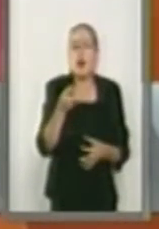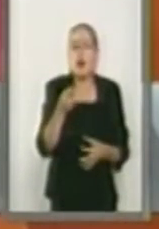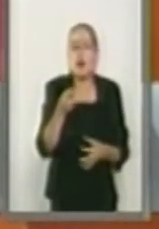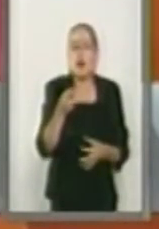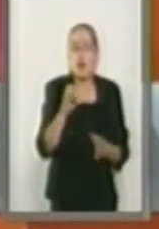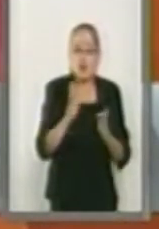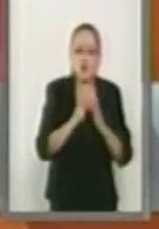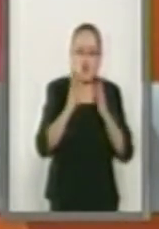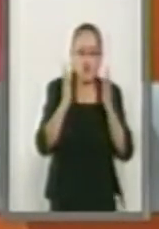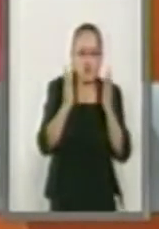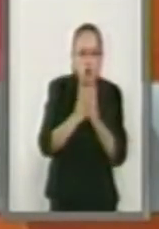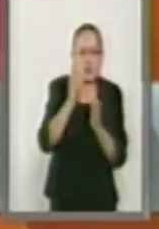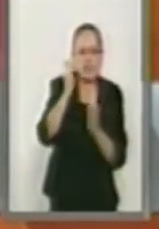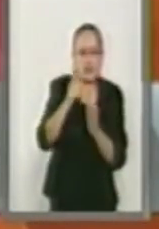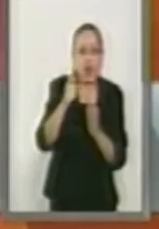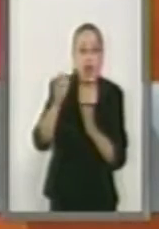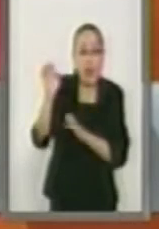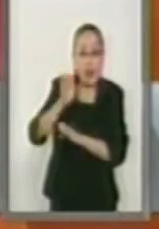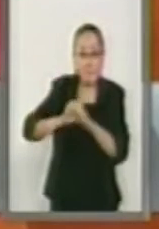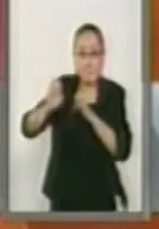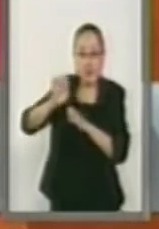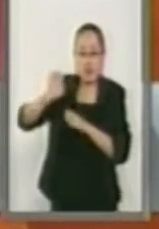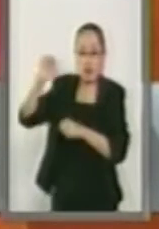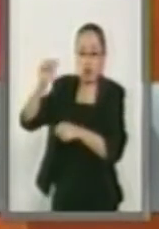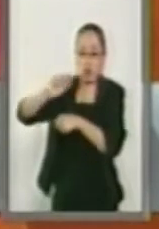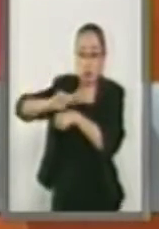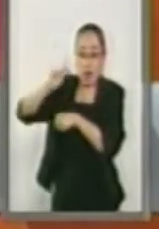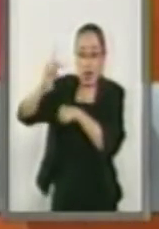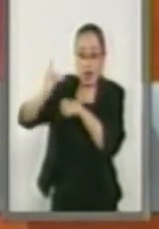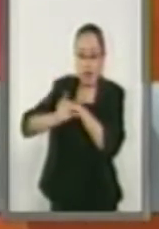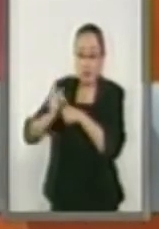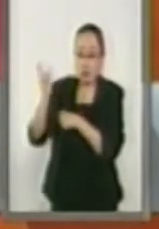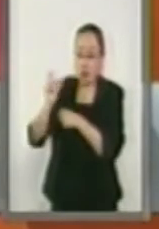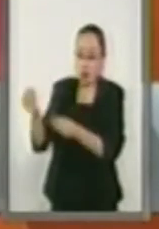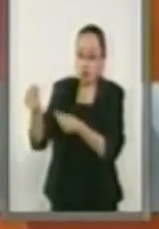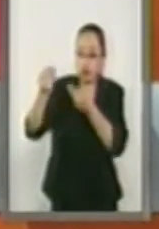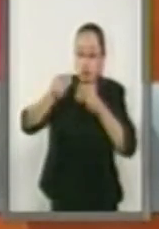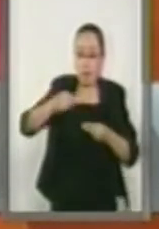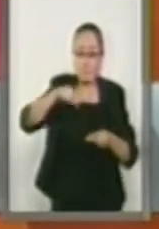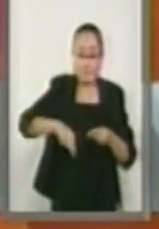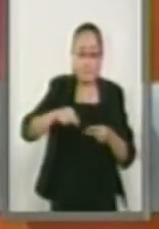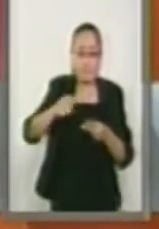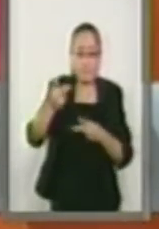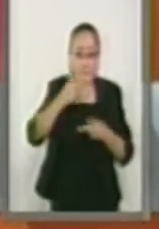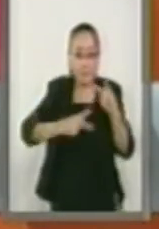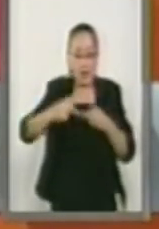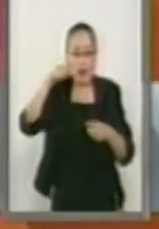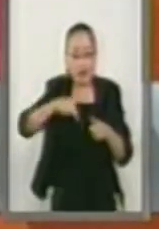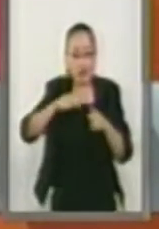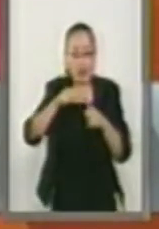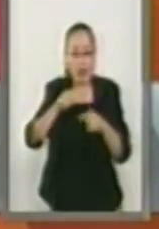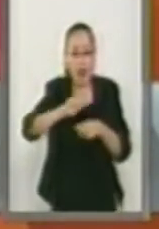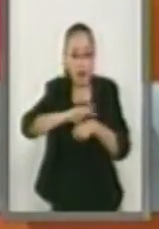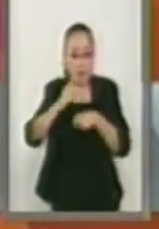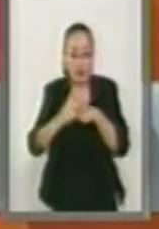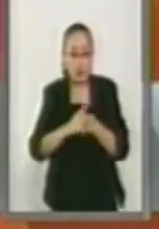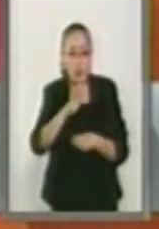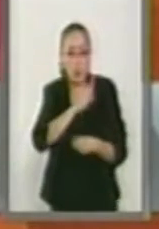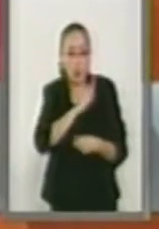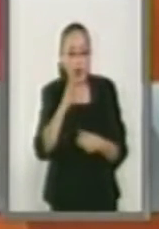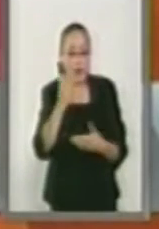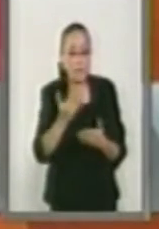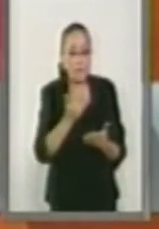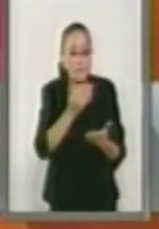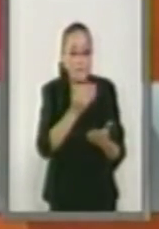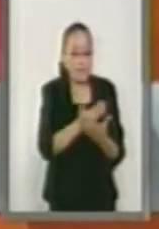las empresas transnacionales, cuando vengan aquí, puedan pedir a